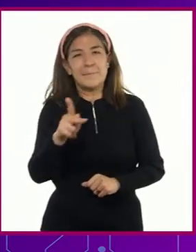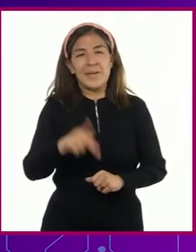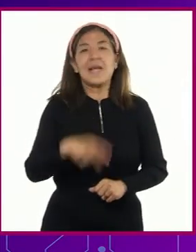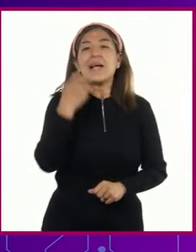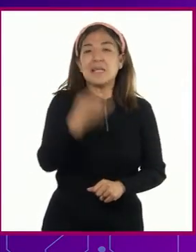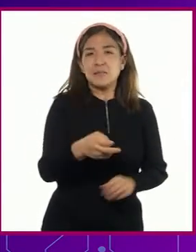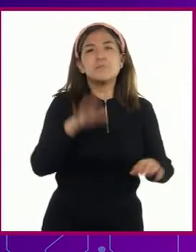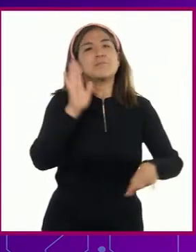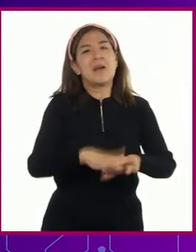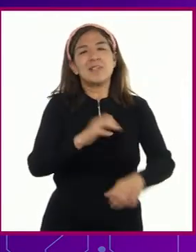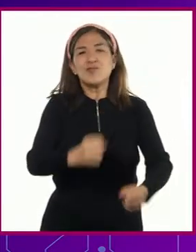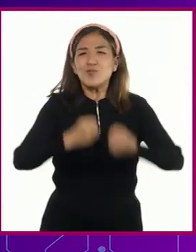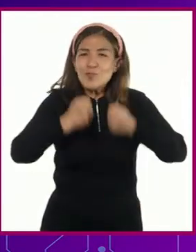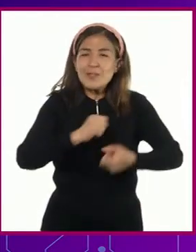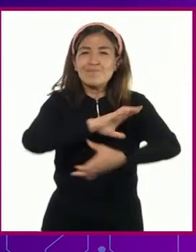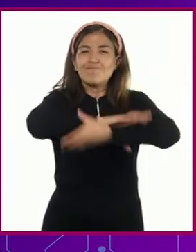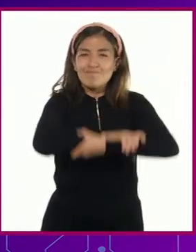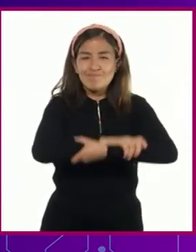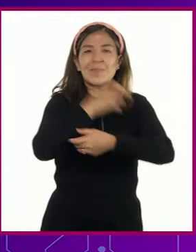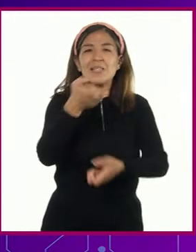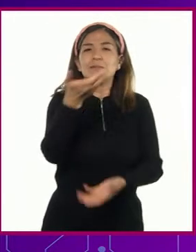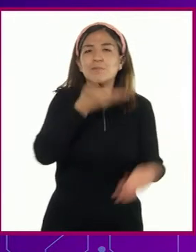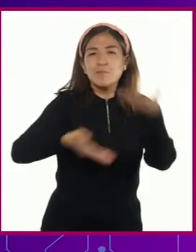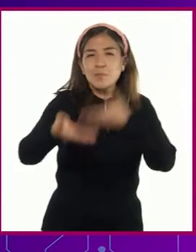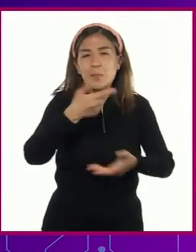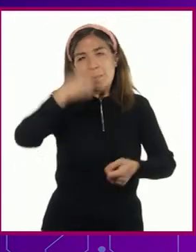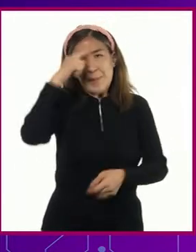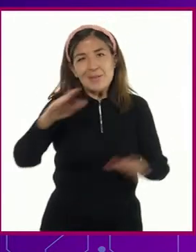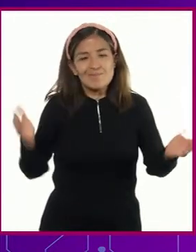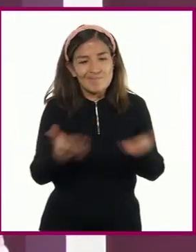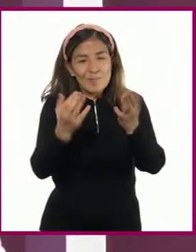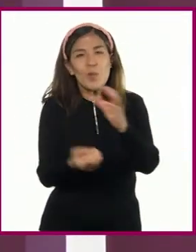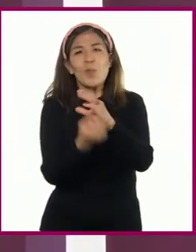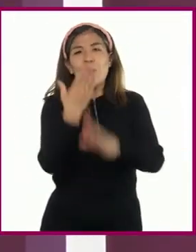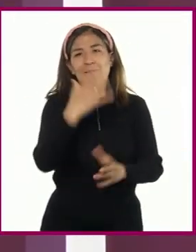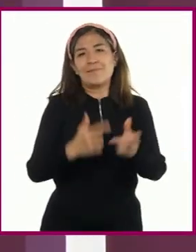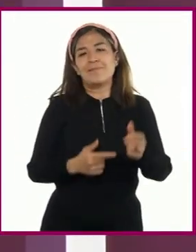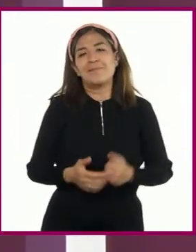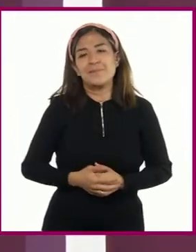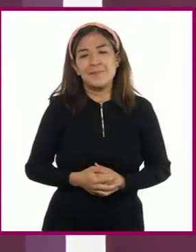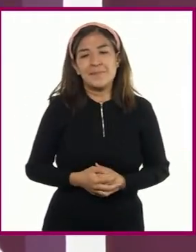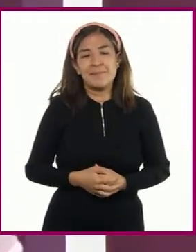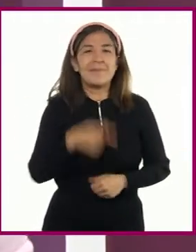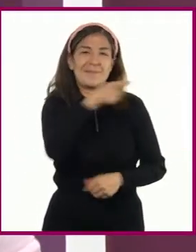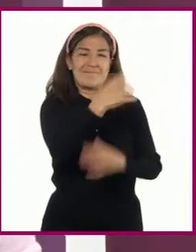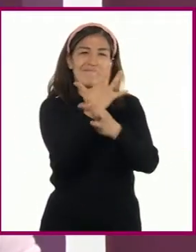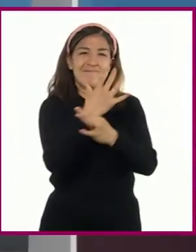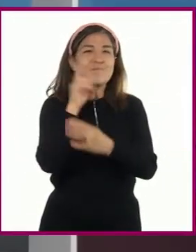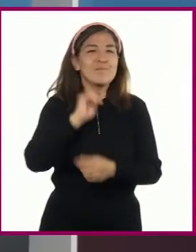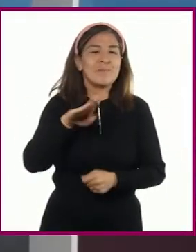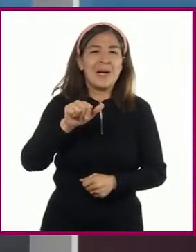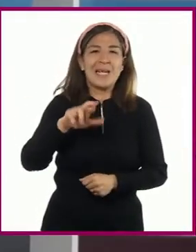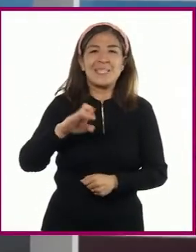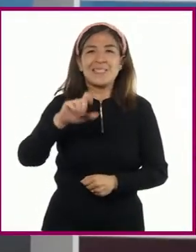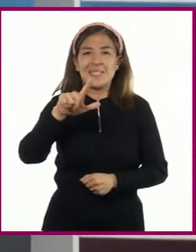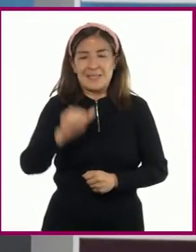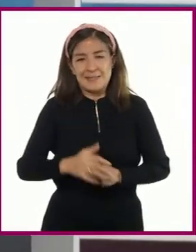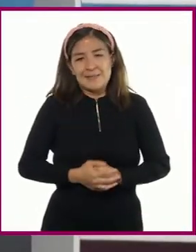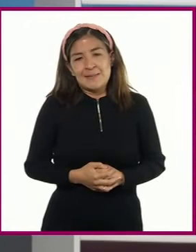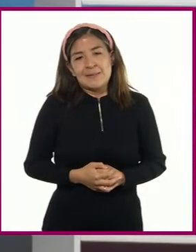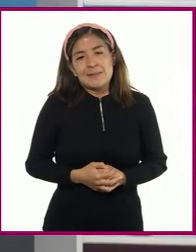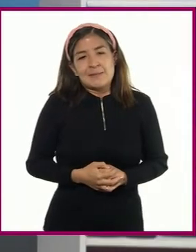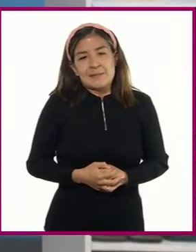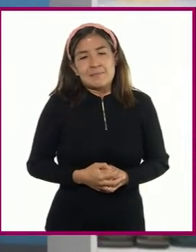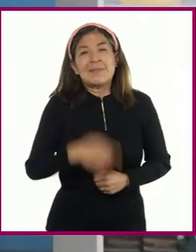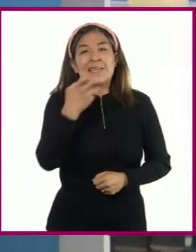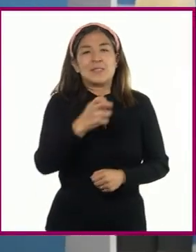fortaleciendo y formalizando nuestra cooperativa de emprendimiento. Dice Marisela. Para el grupo de